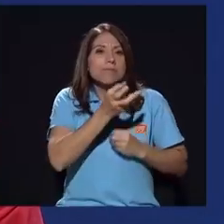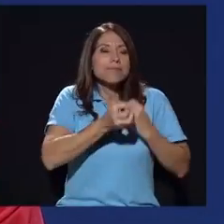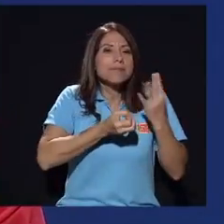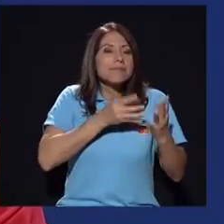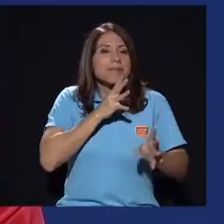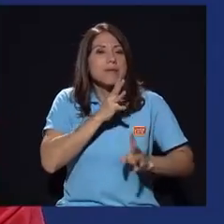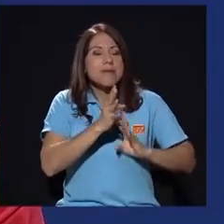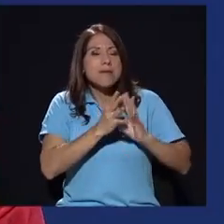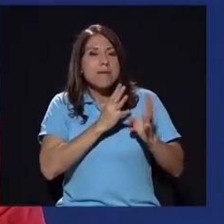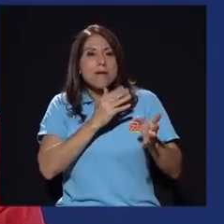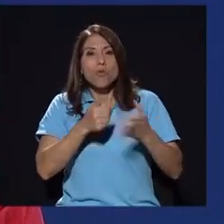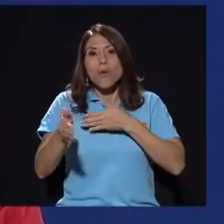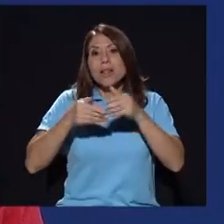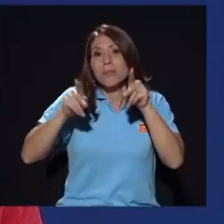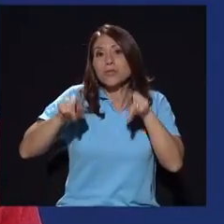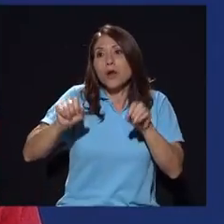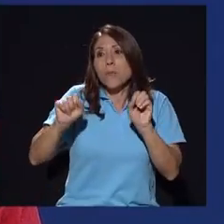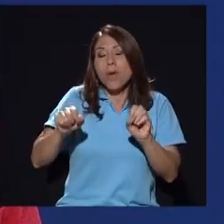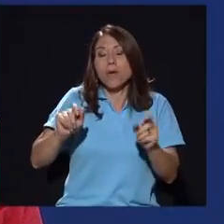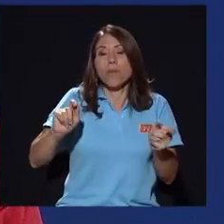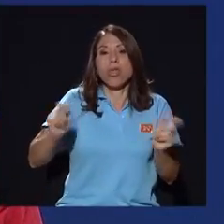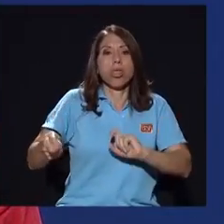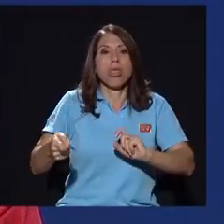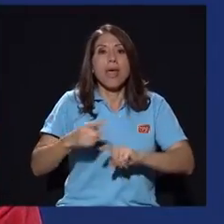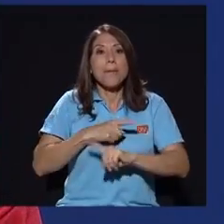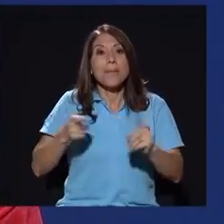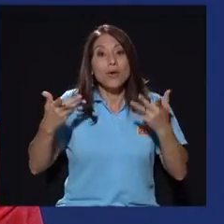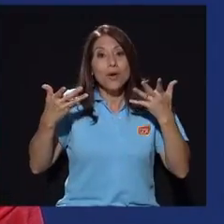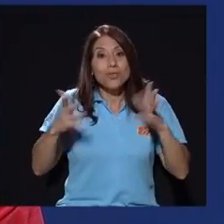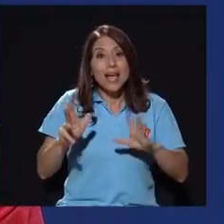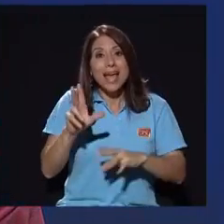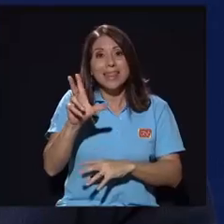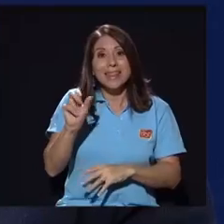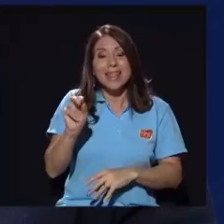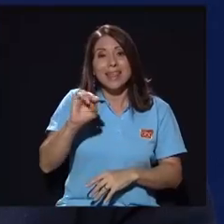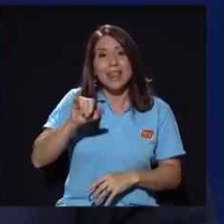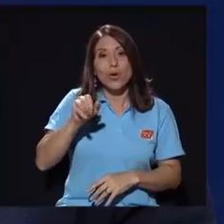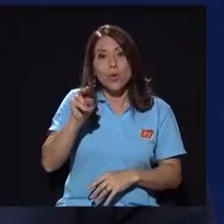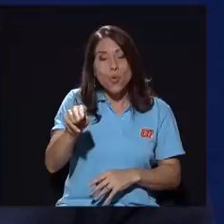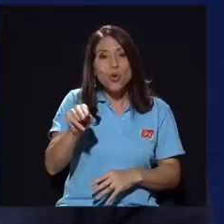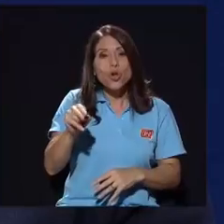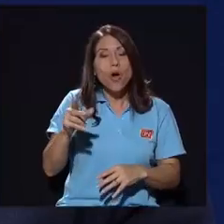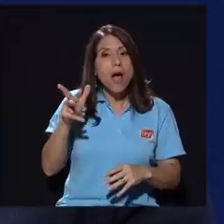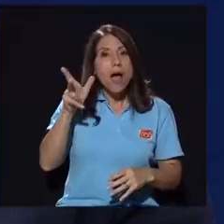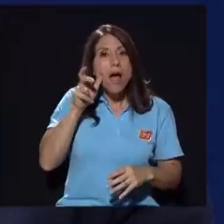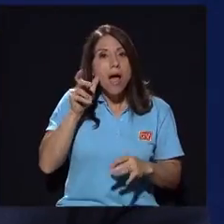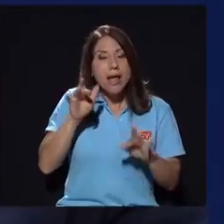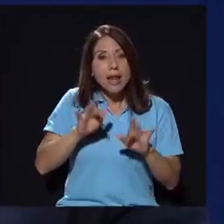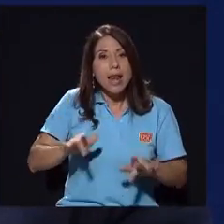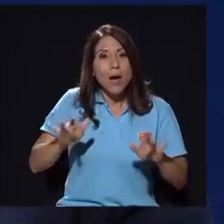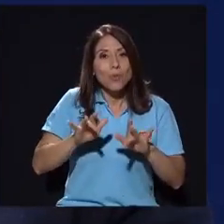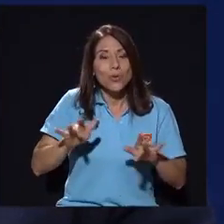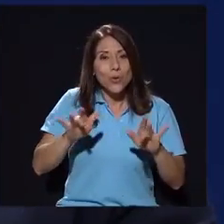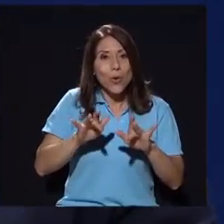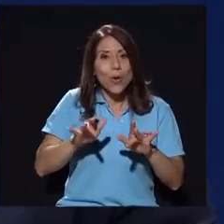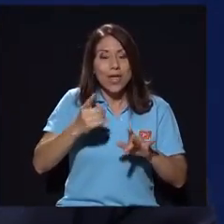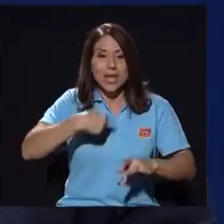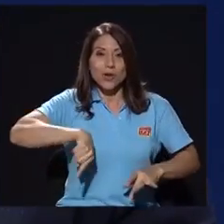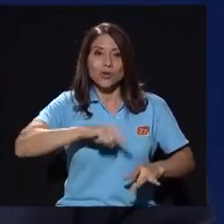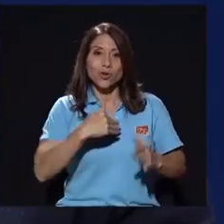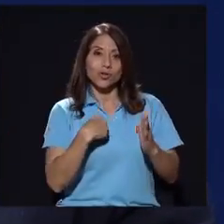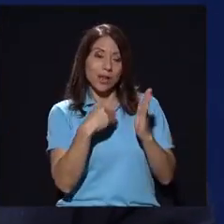puede llevar a cualquiera a uno u otro lado, pero cuando llega el audio el 30 de junio y la Junta Directiva y nosotros obtenemos